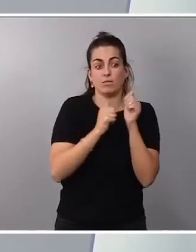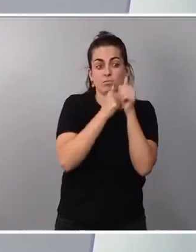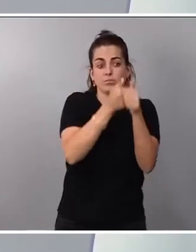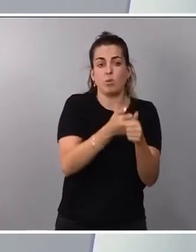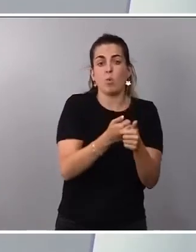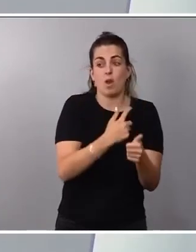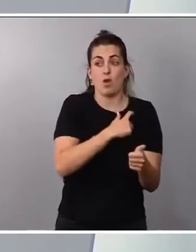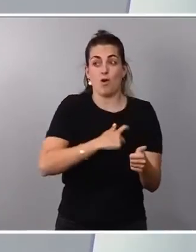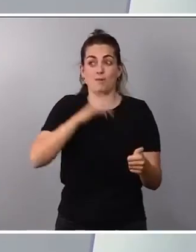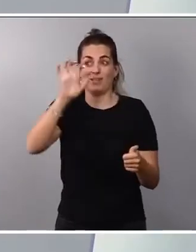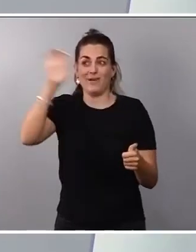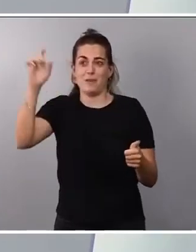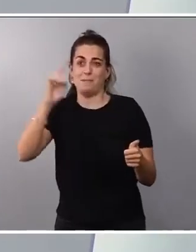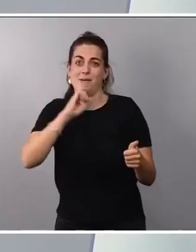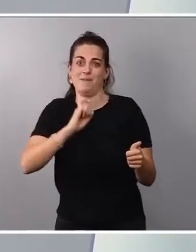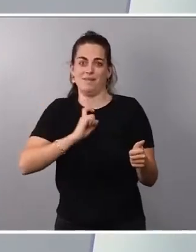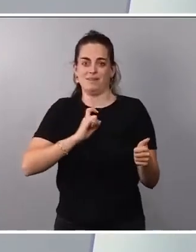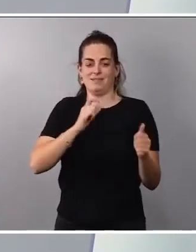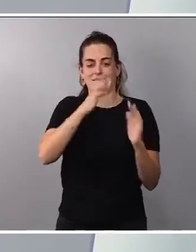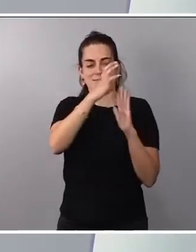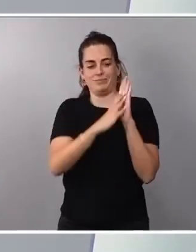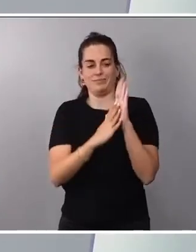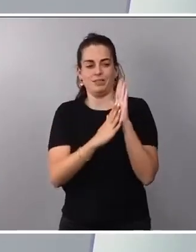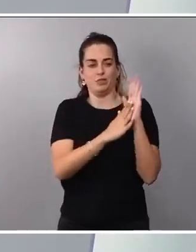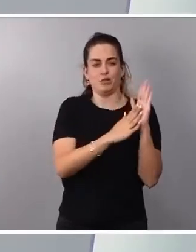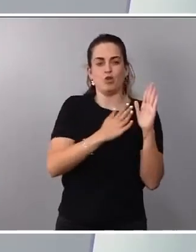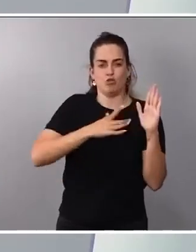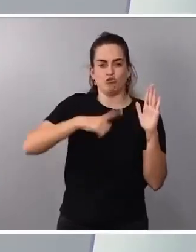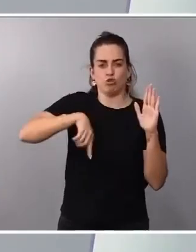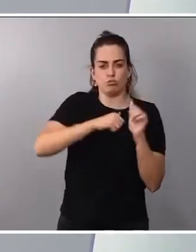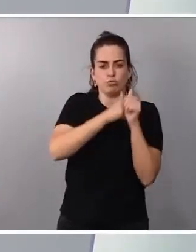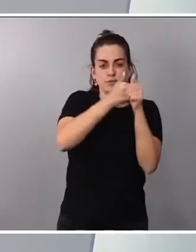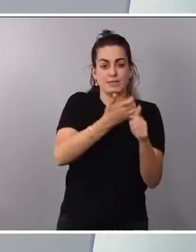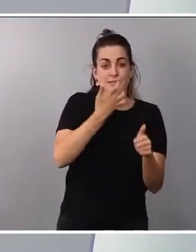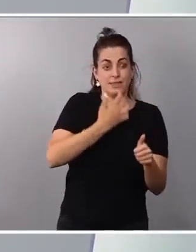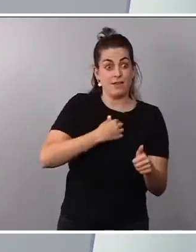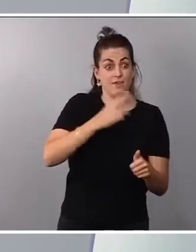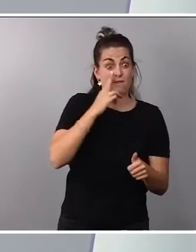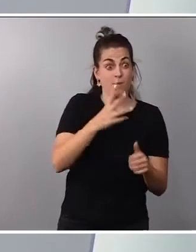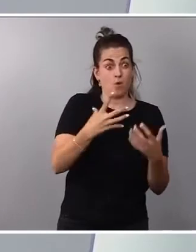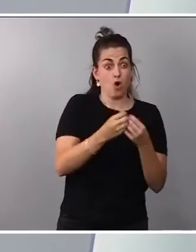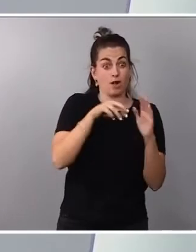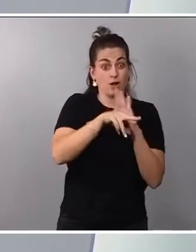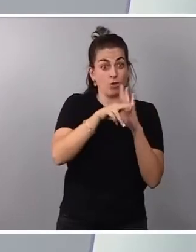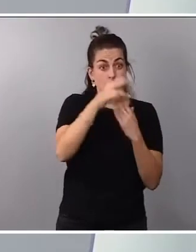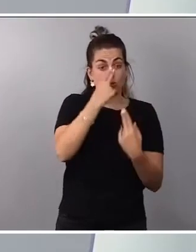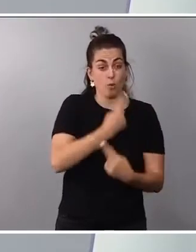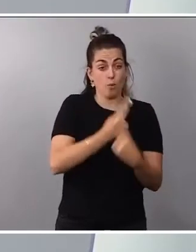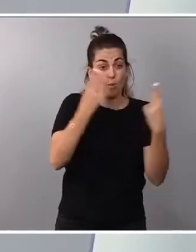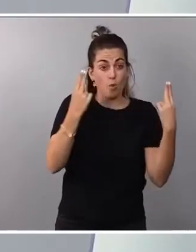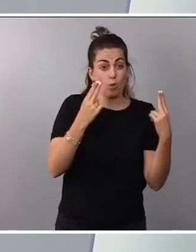el sentido de que, si vemos que con recursos públicos están fallando las razones de empleo,